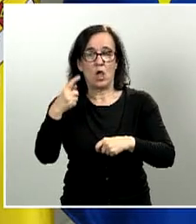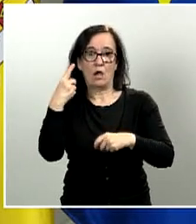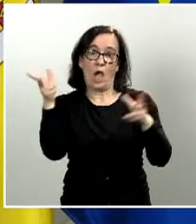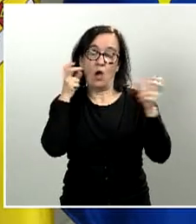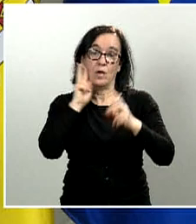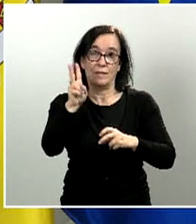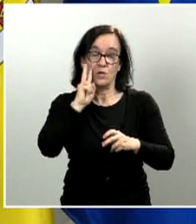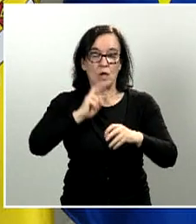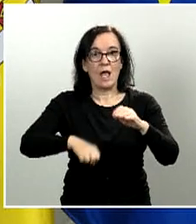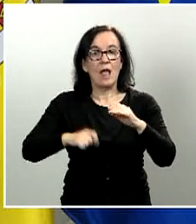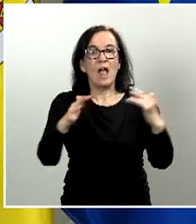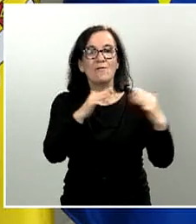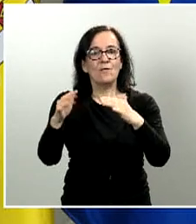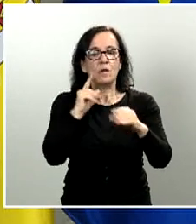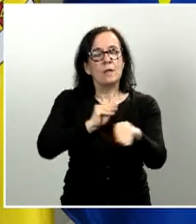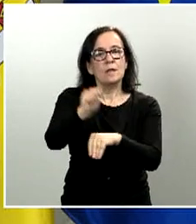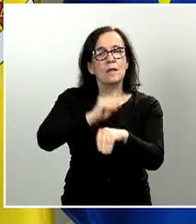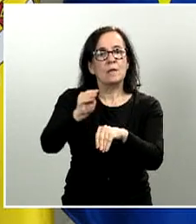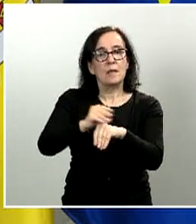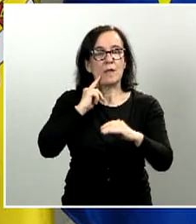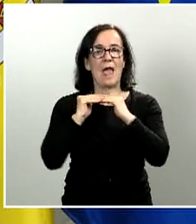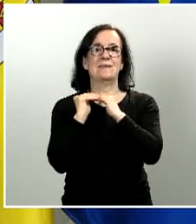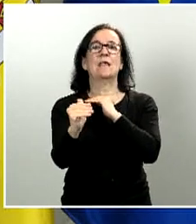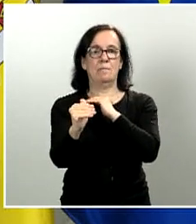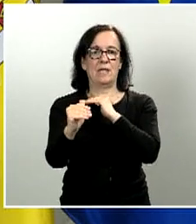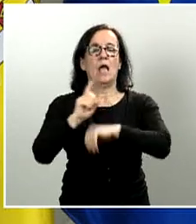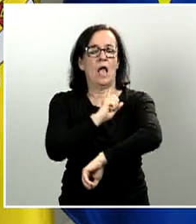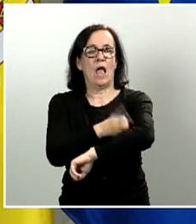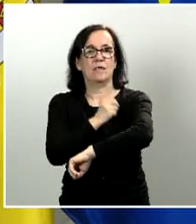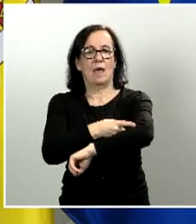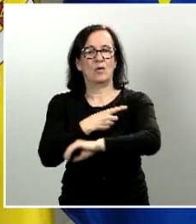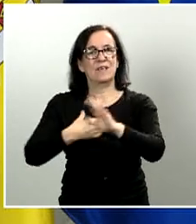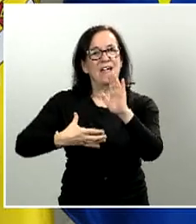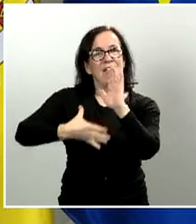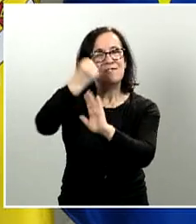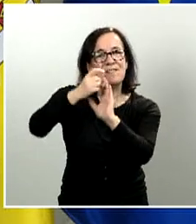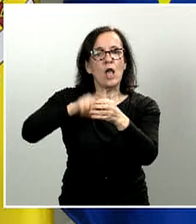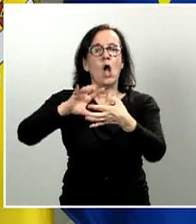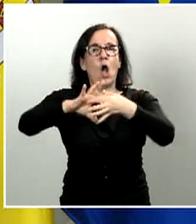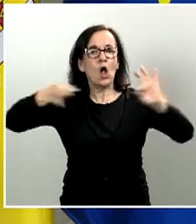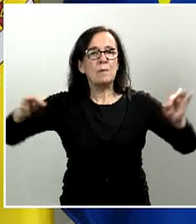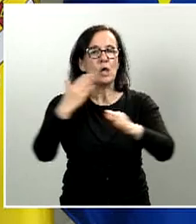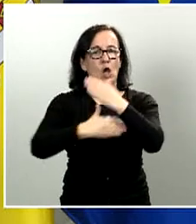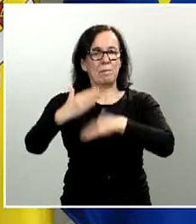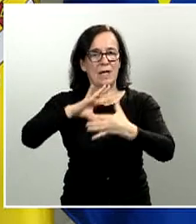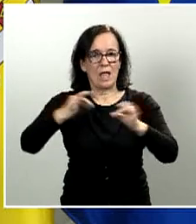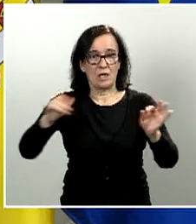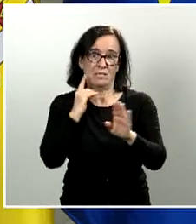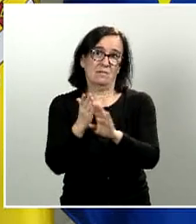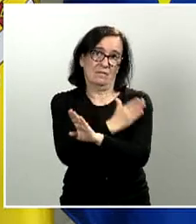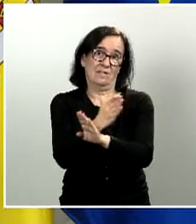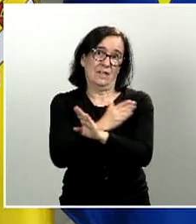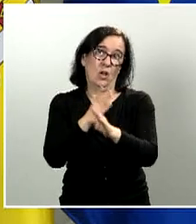fin de contribuir a financiar y dotar de estabilidad al deporte federativo, al deporte olímpico y paralímpico en la antesala de los Juegos Olímpicos.